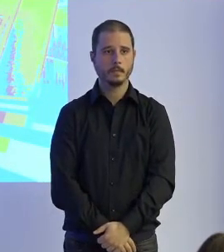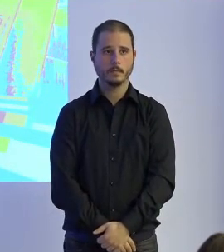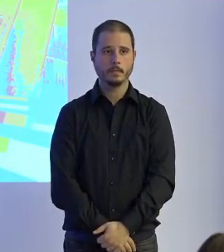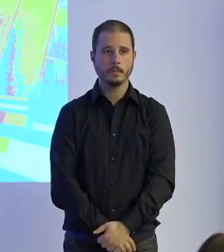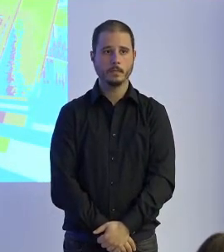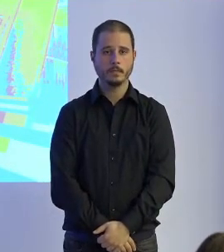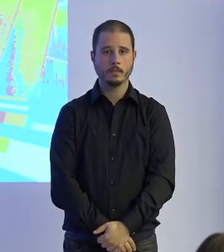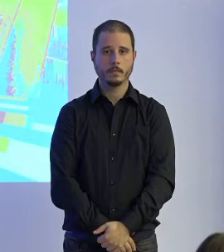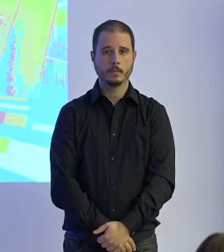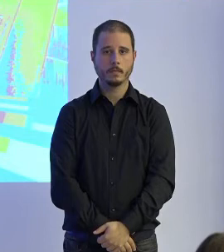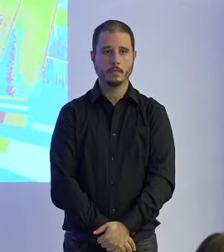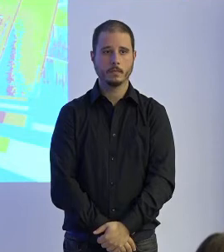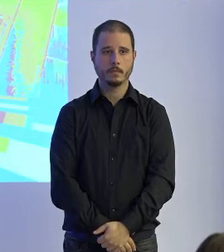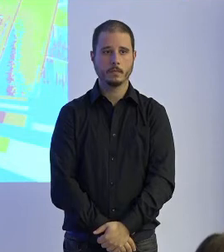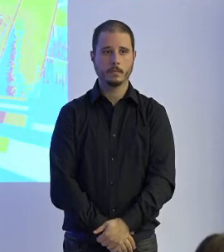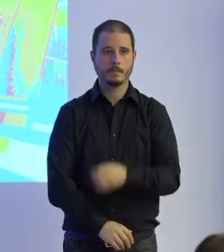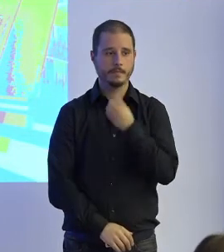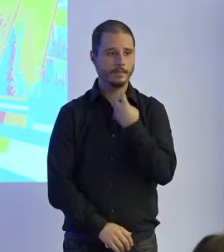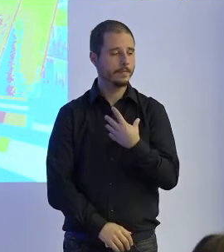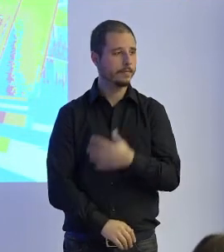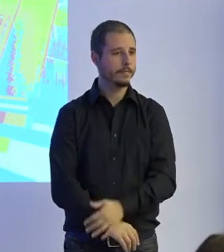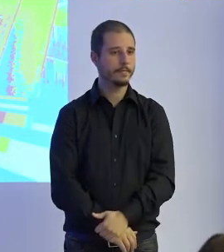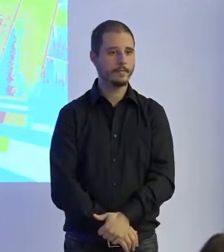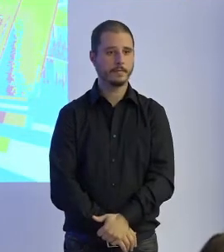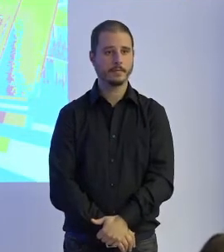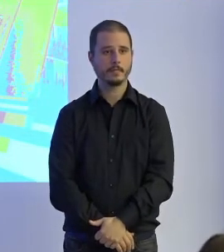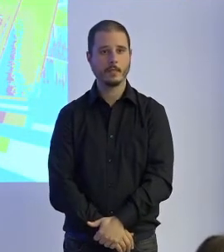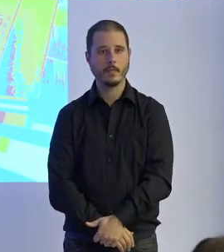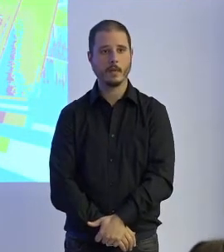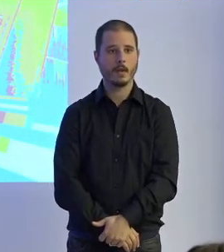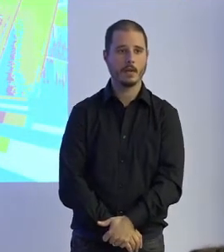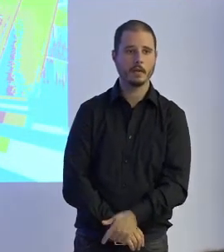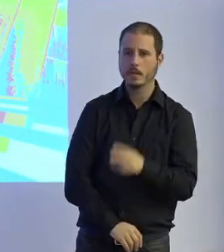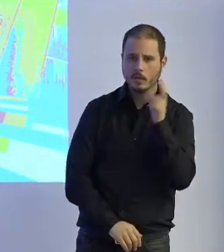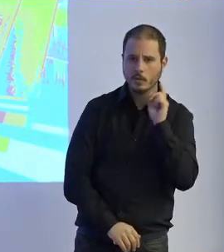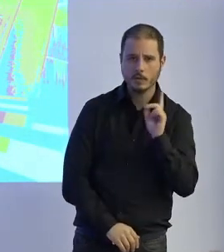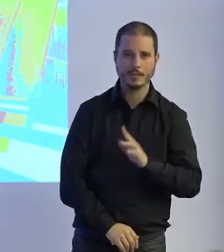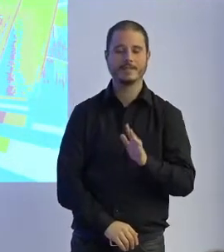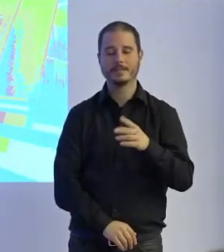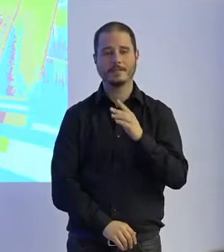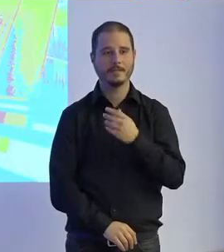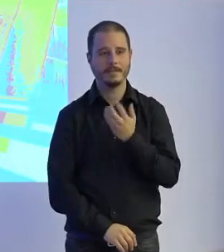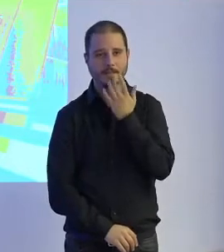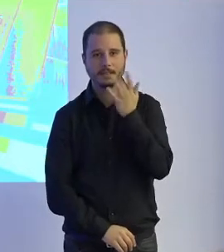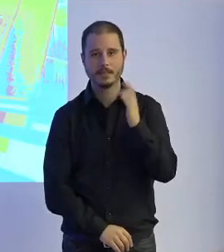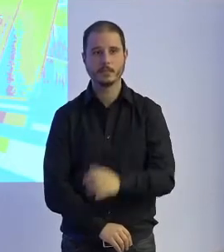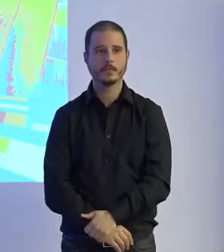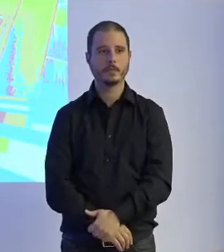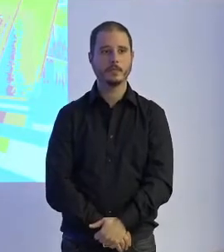bueno no escuches no por ley por tema de ley claro